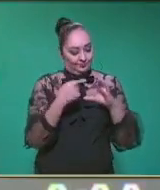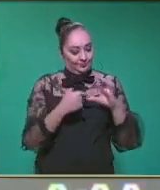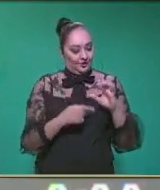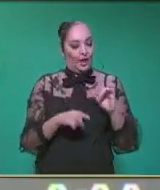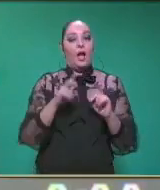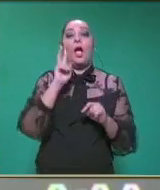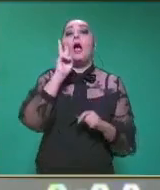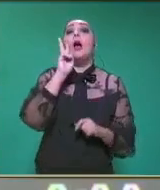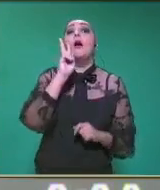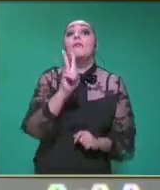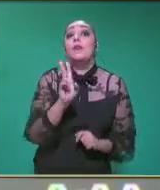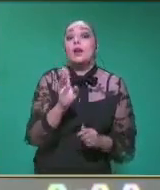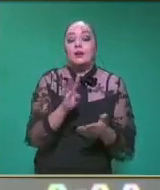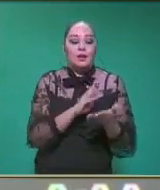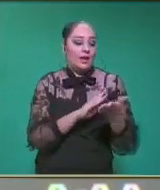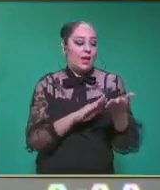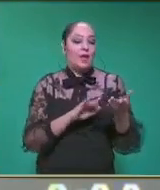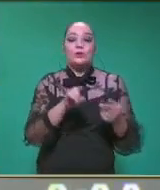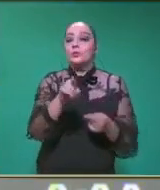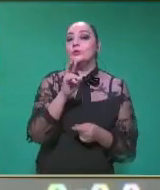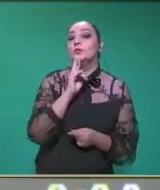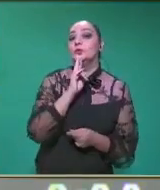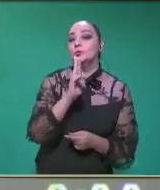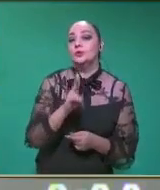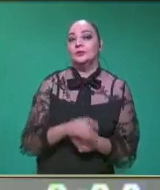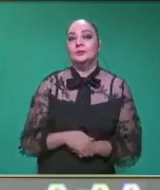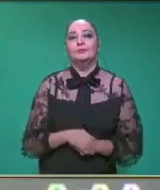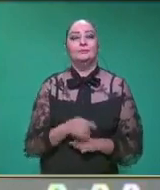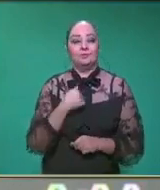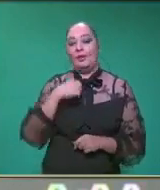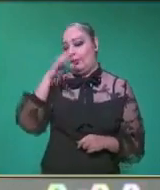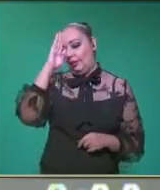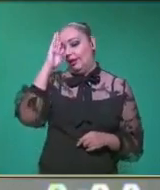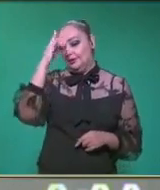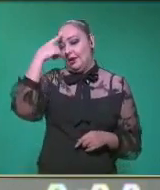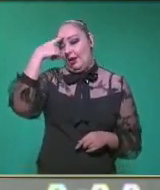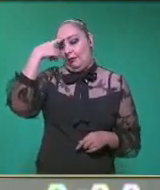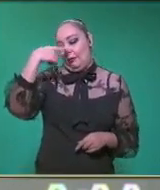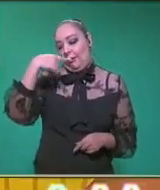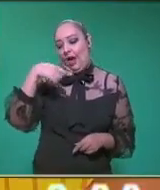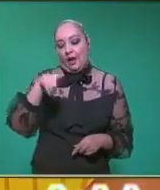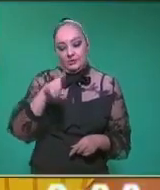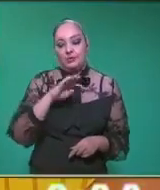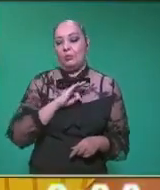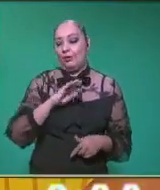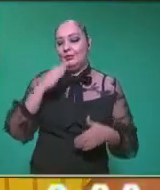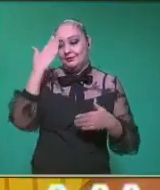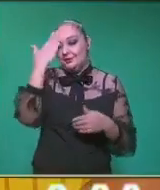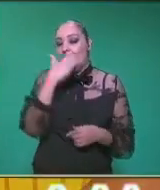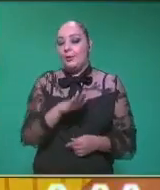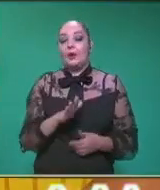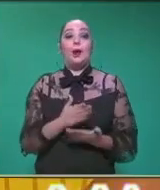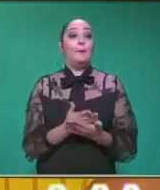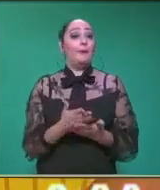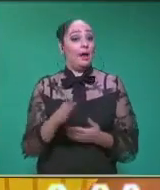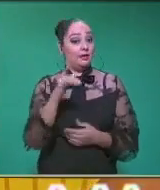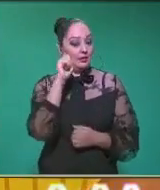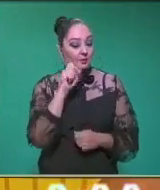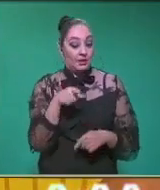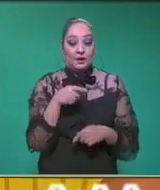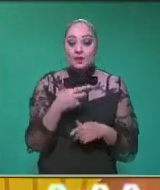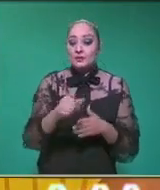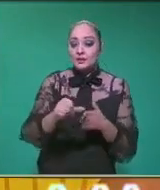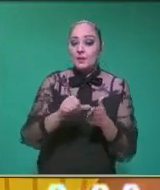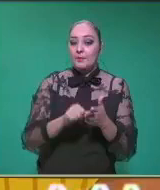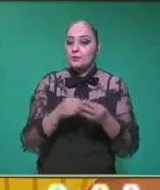para poder leer sus respuestas. Yo creo que sí, adivinan, maestra. Está bien facilito. Además, precisamente en este mes, en